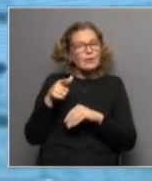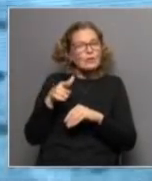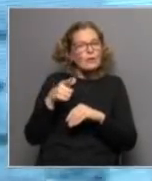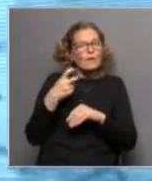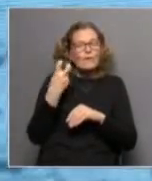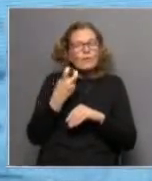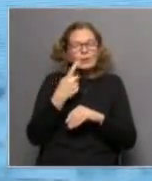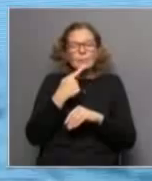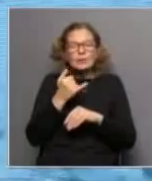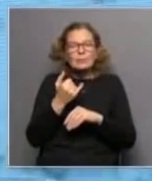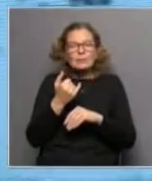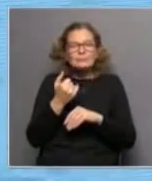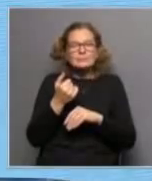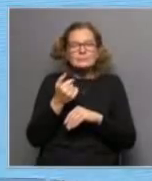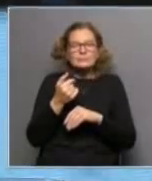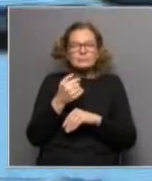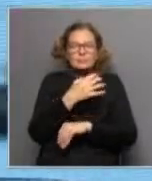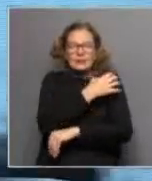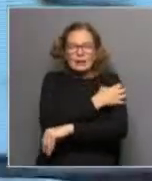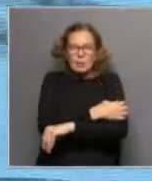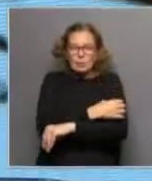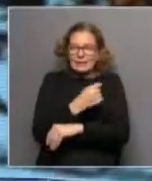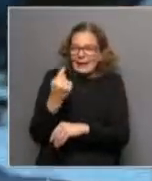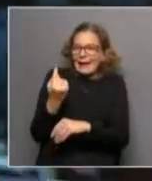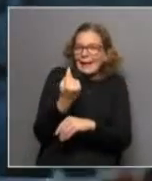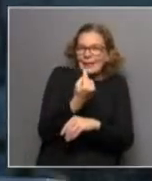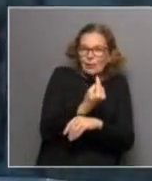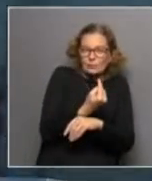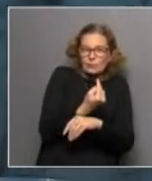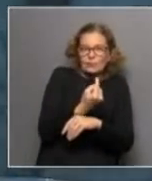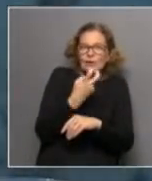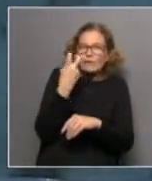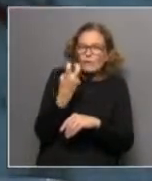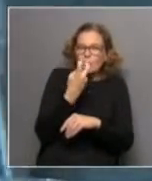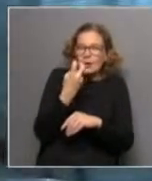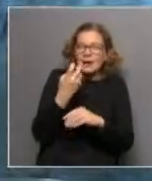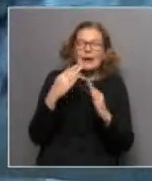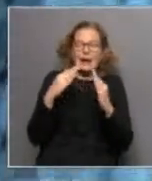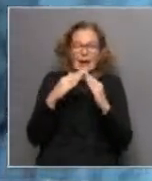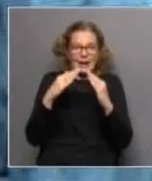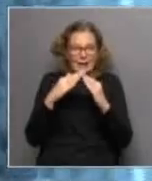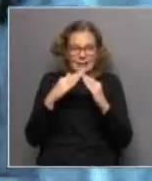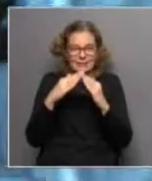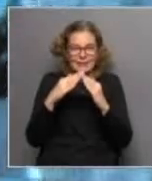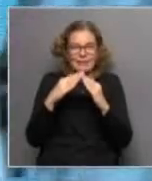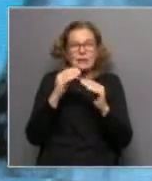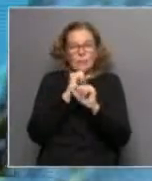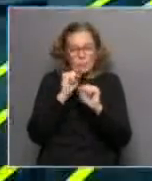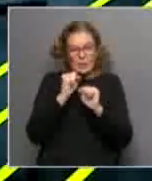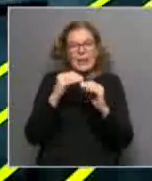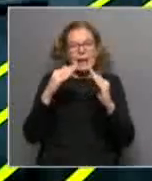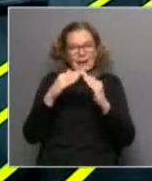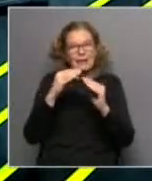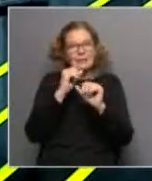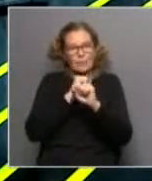buscando encontrar la pobreza a nivel individual, sino que lo que buscan es a nivel del hogar, que el hogar acceda a los recursos